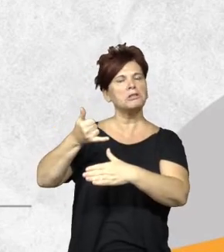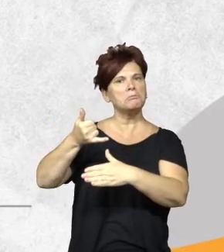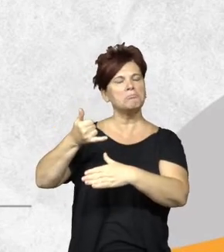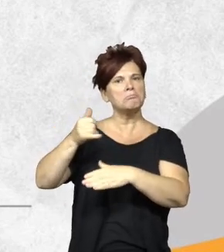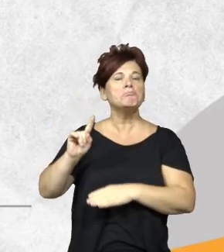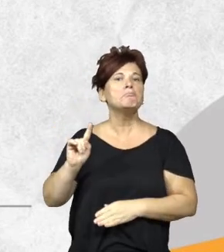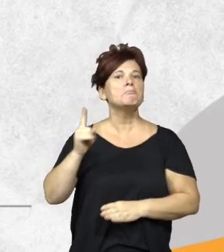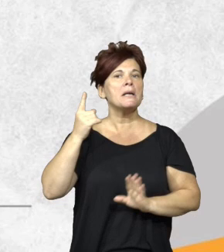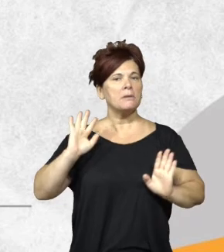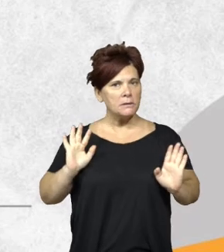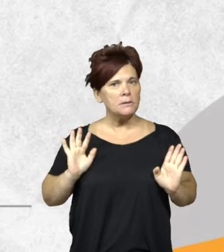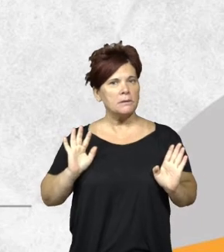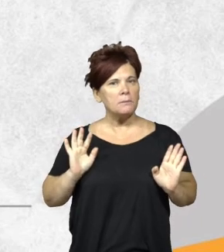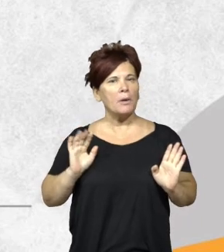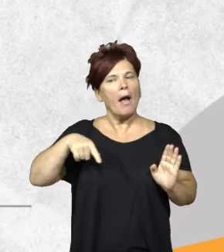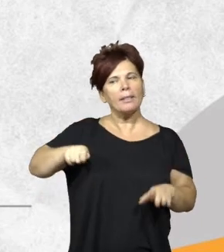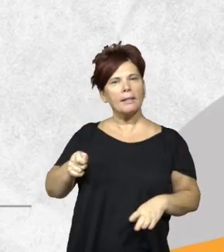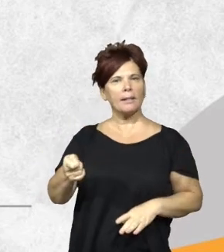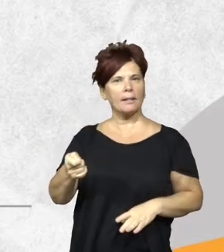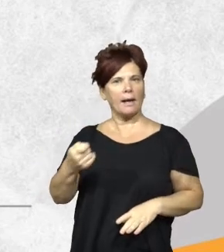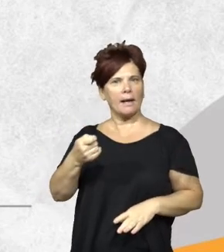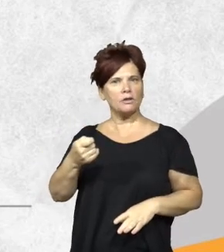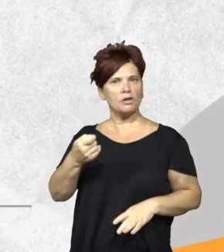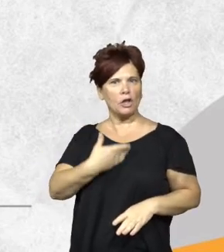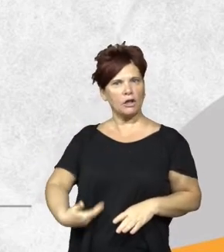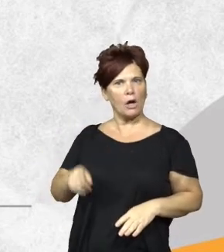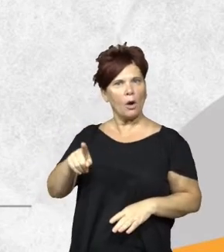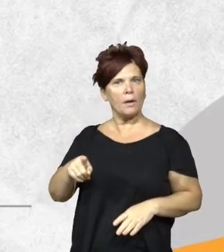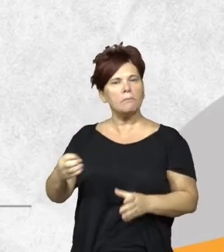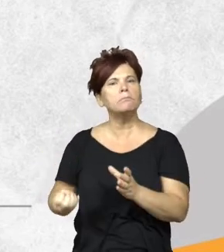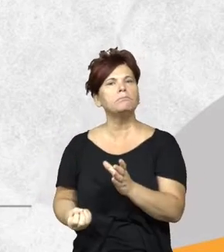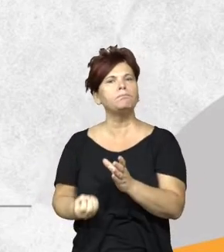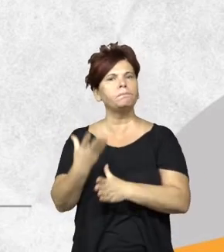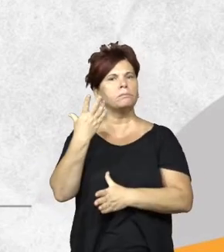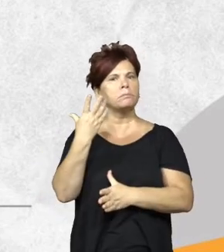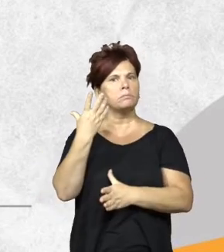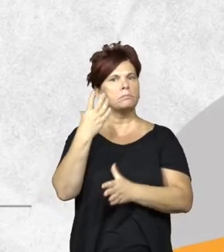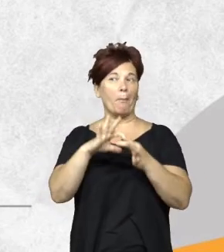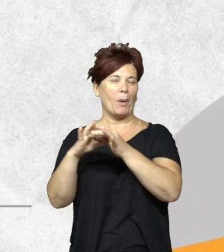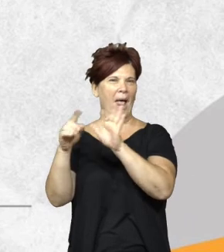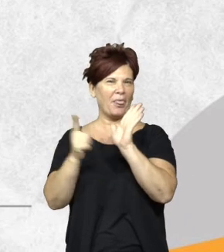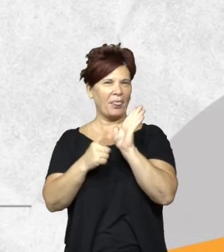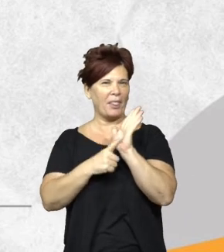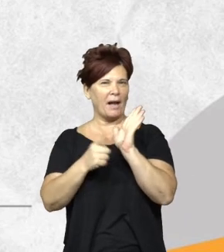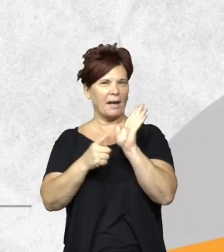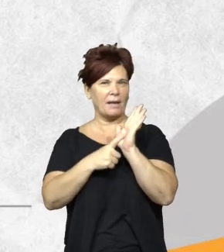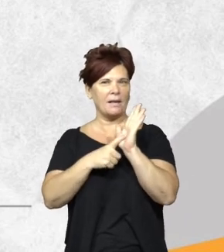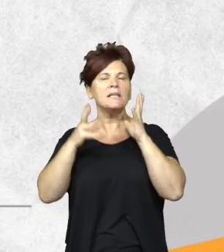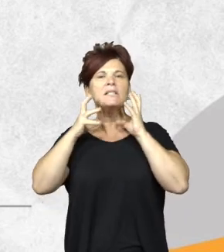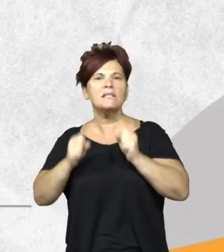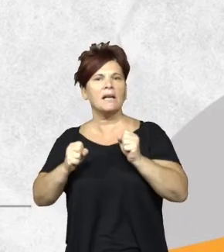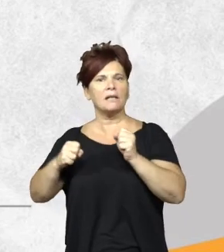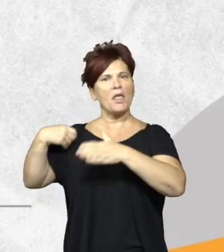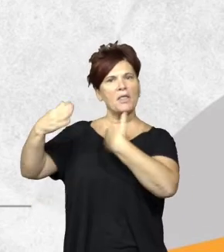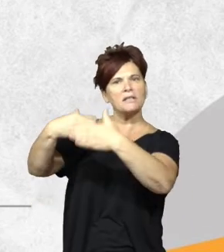en principio esta gestión lleva a cabo la creación a través de los decretos correspondientes de una Secretaría de Desarrollo